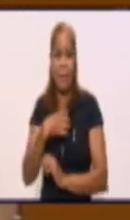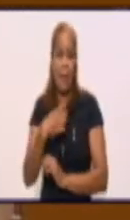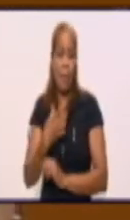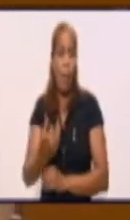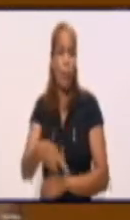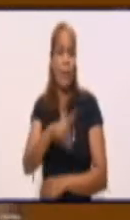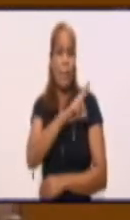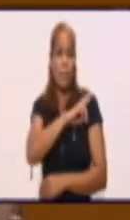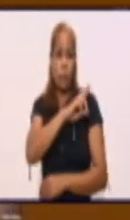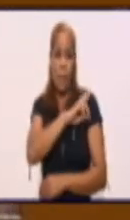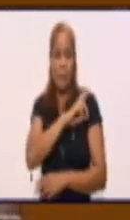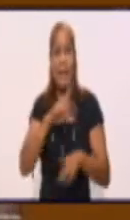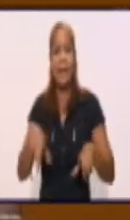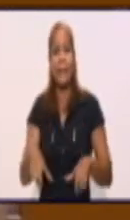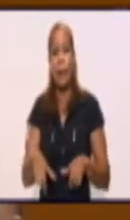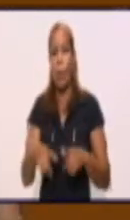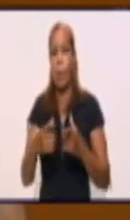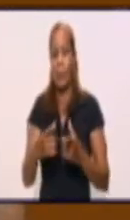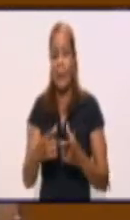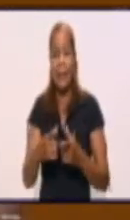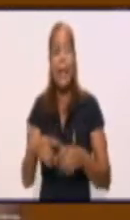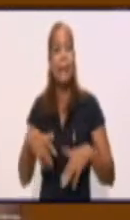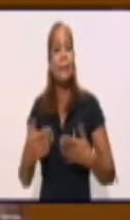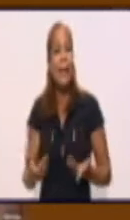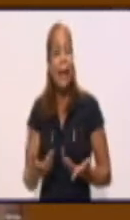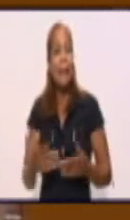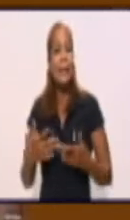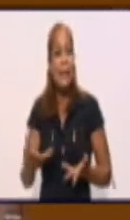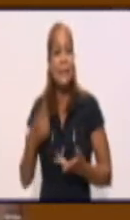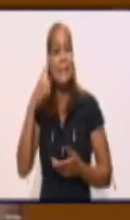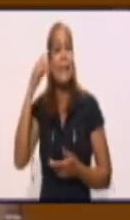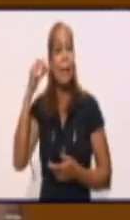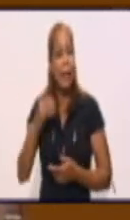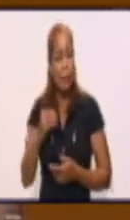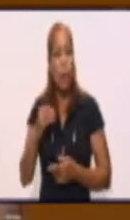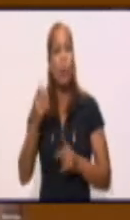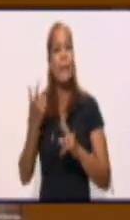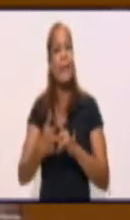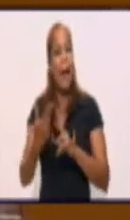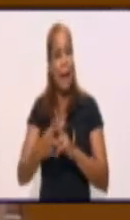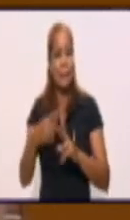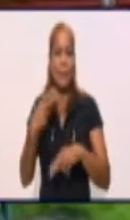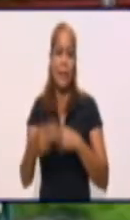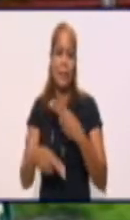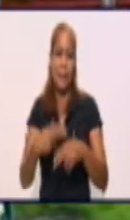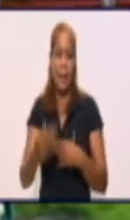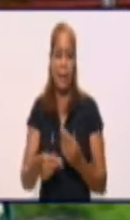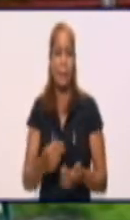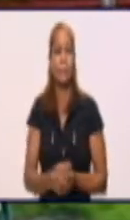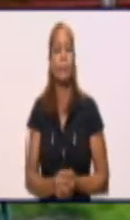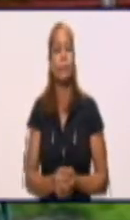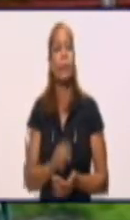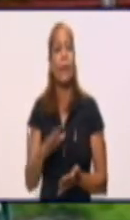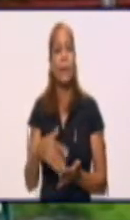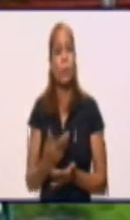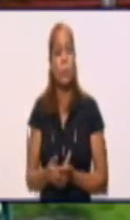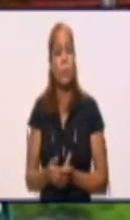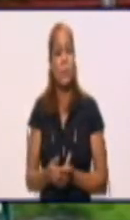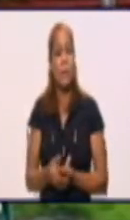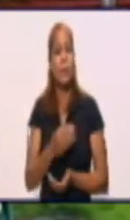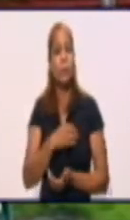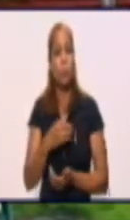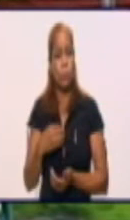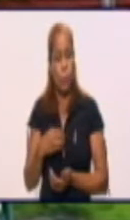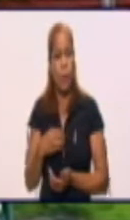cumplir con eso que sabemos que es lo que hay que hacer, pero no lo hacemos de alguna manera. Doctora, propósito de la movilidad, hay un